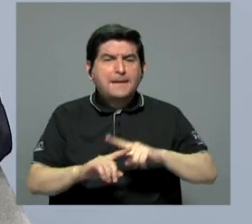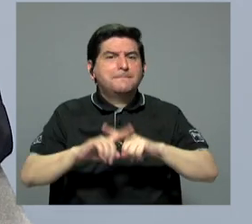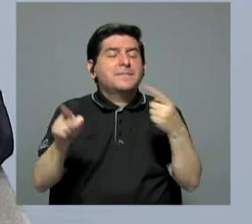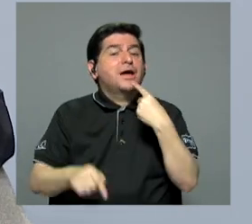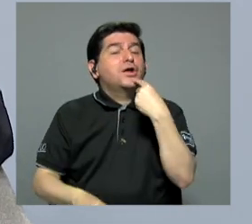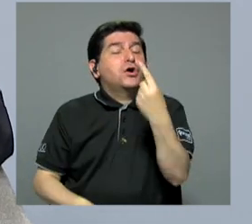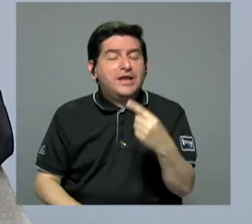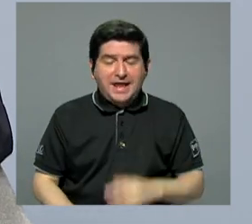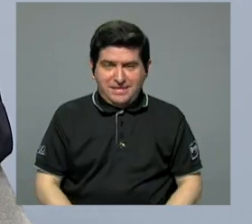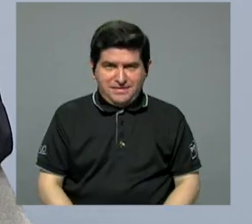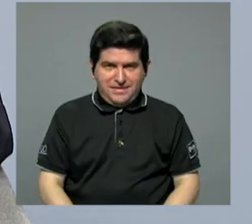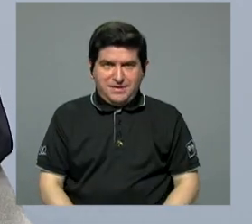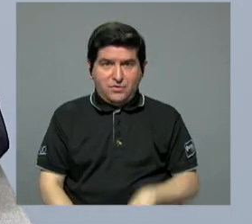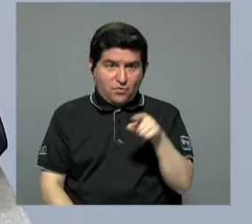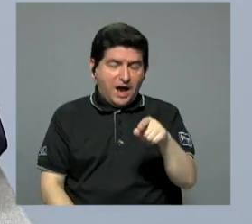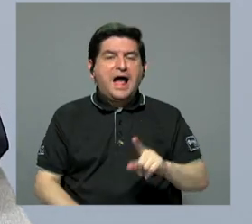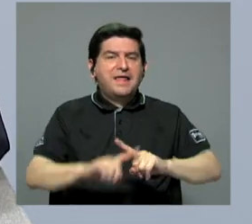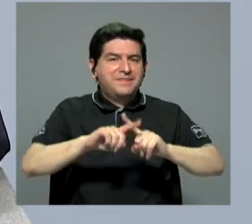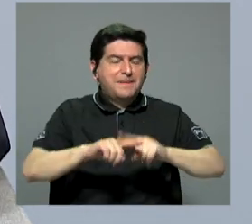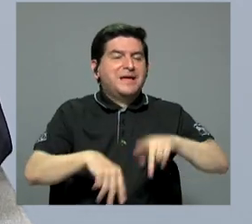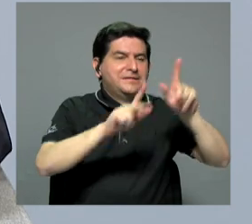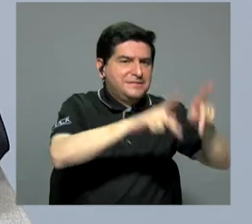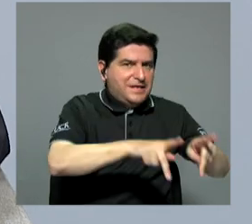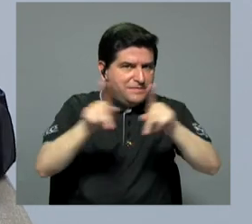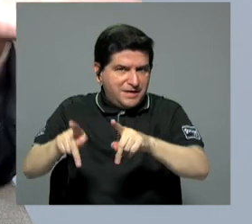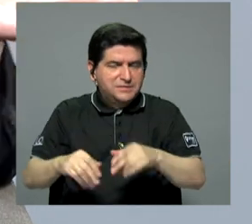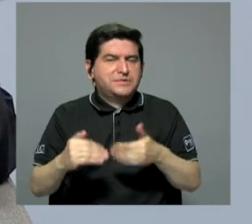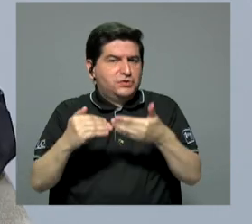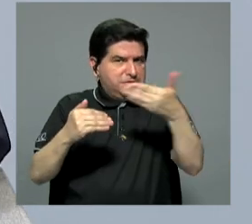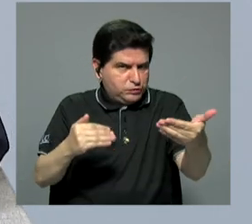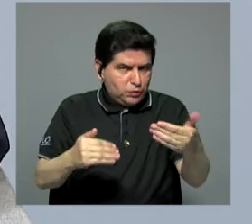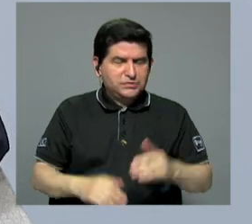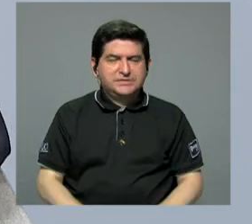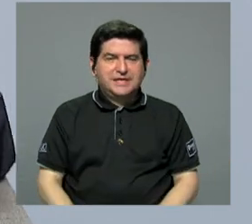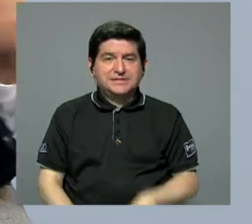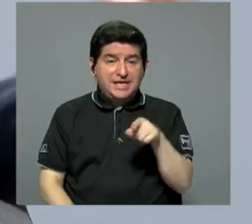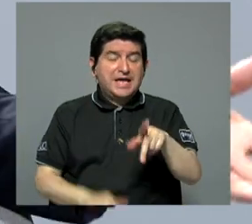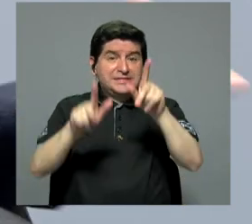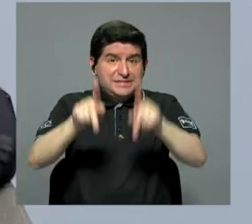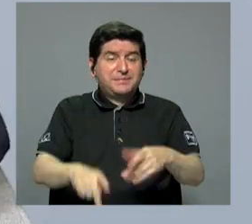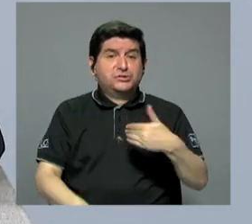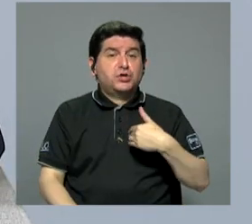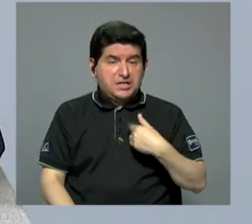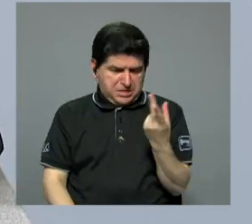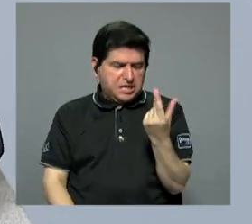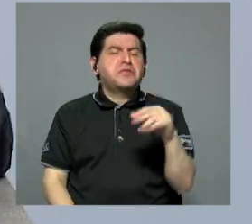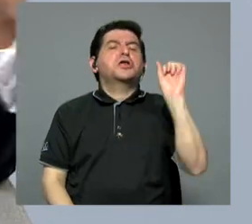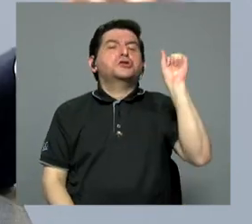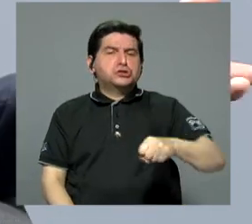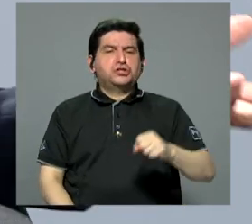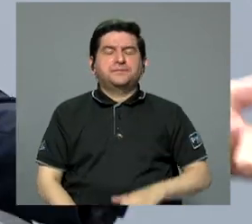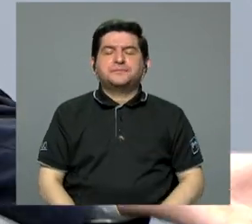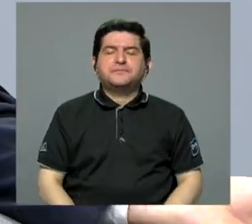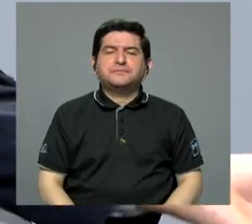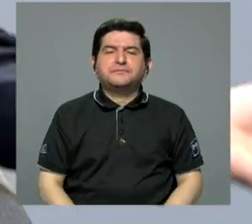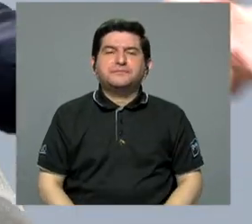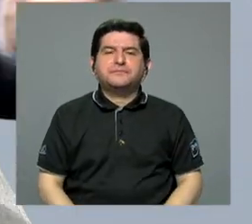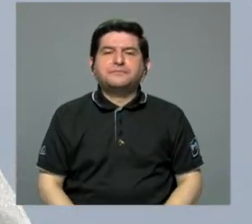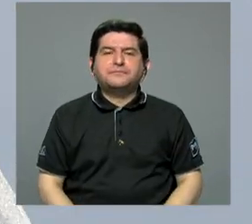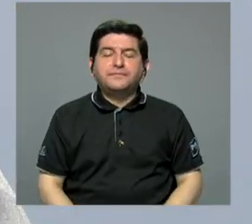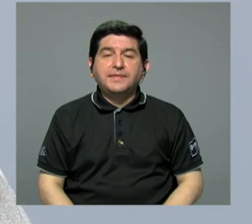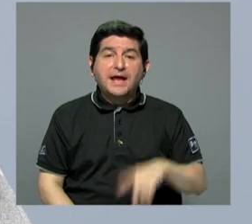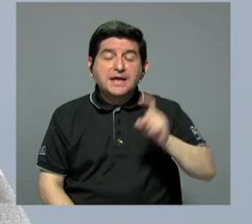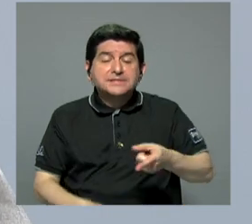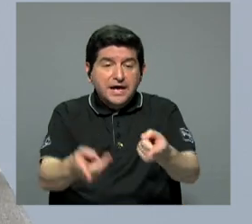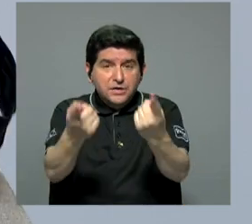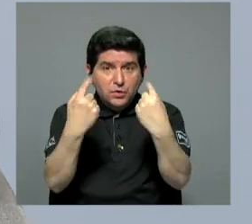Por le digo que a ciertos individuos y a ciertos aspectos. En este caso este es un individuo que tiene recursos económicos. Después, hay